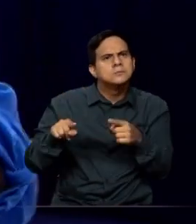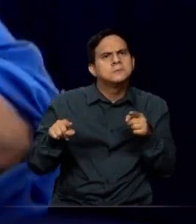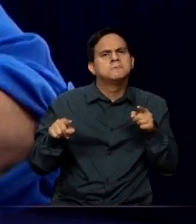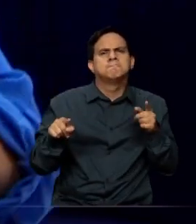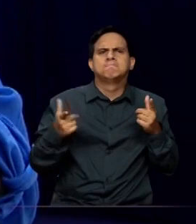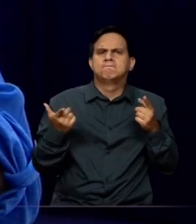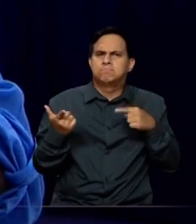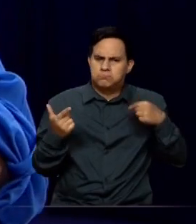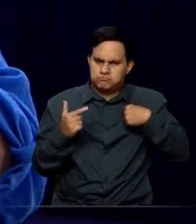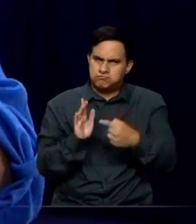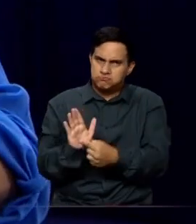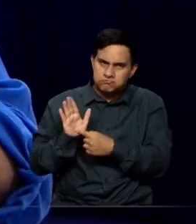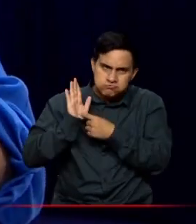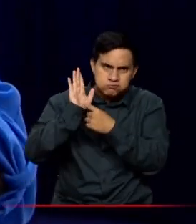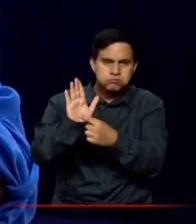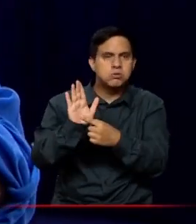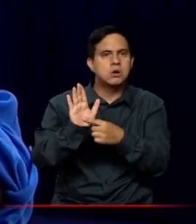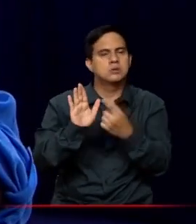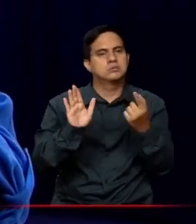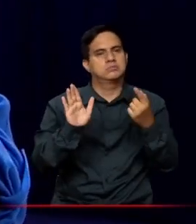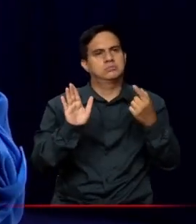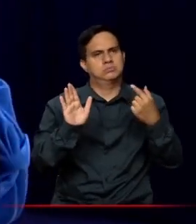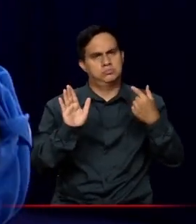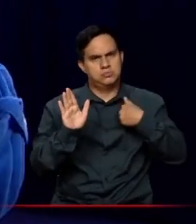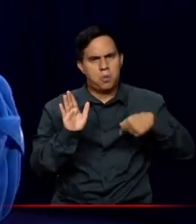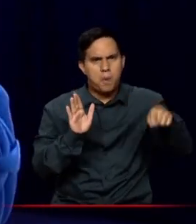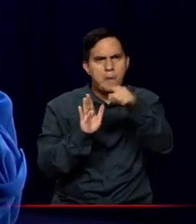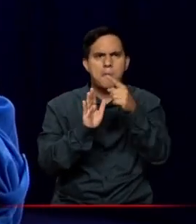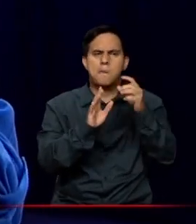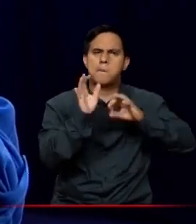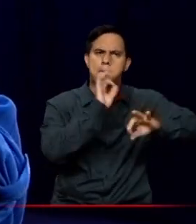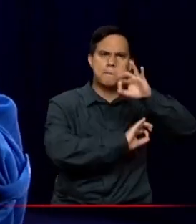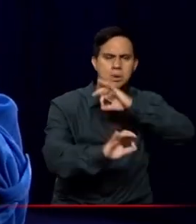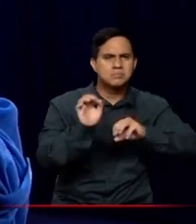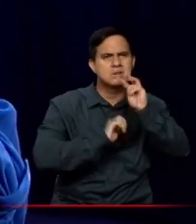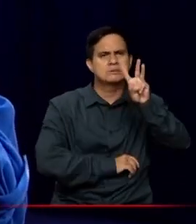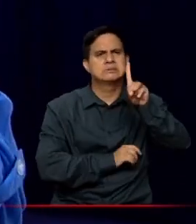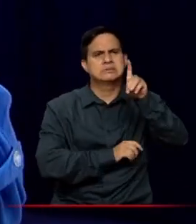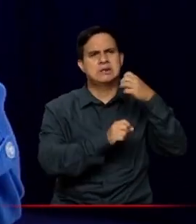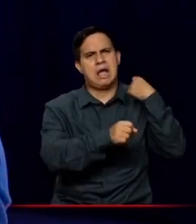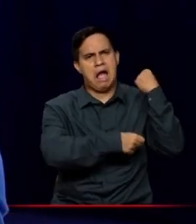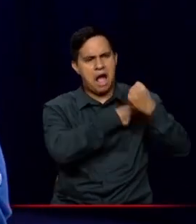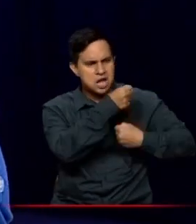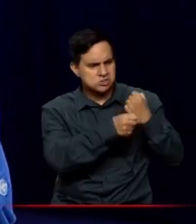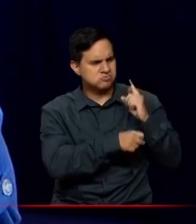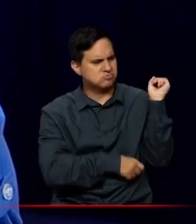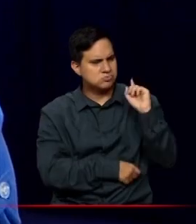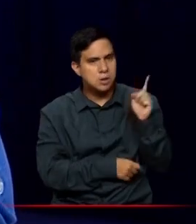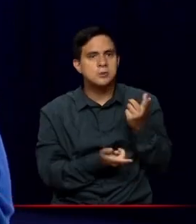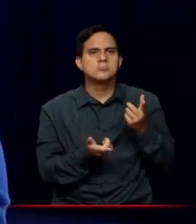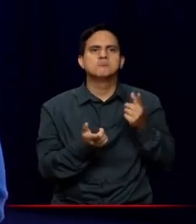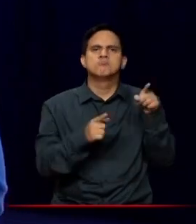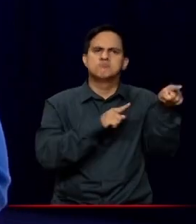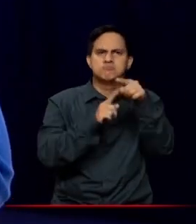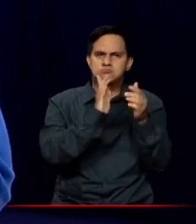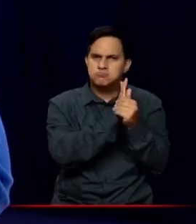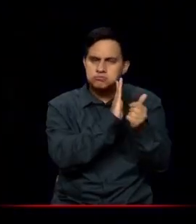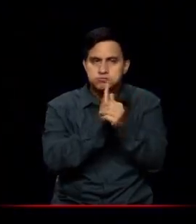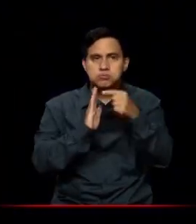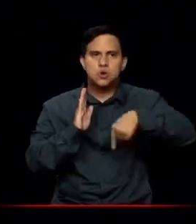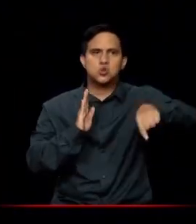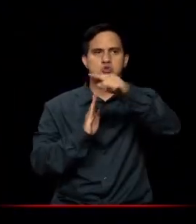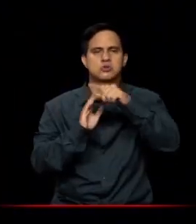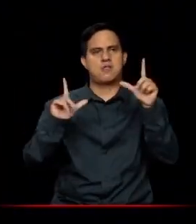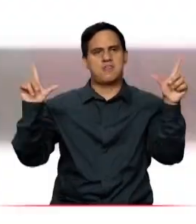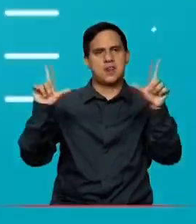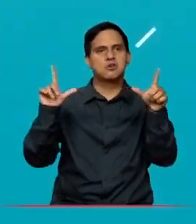Colombia que Telepacífico está hecho de grandes talentos, que son 36 años de experiencia como televisión pública regional, que somos